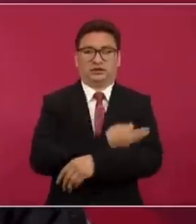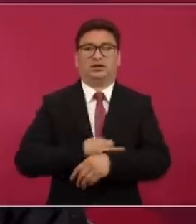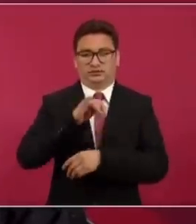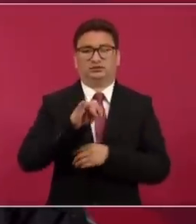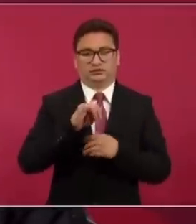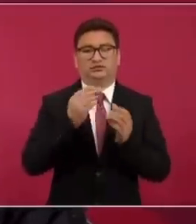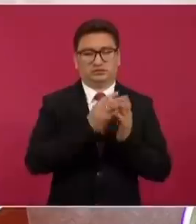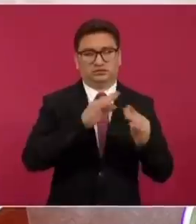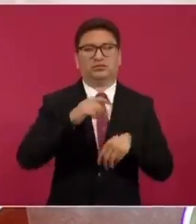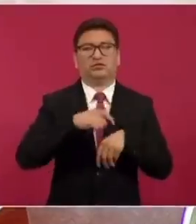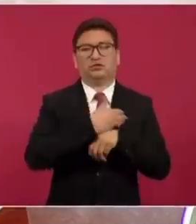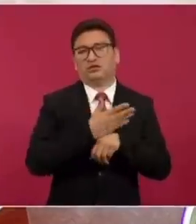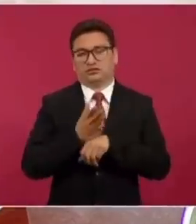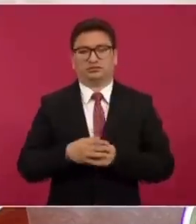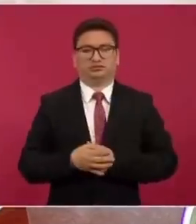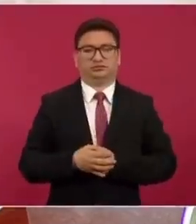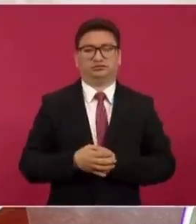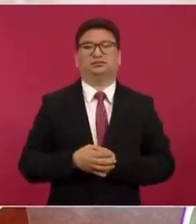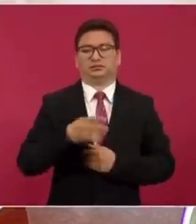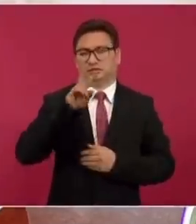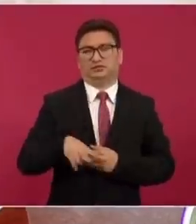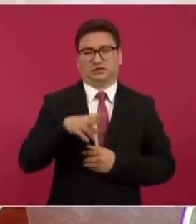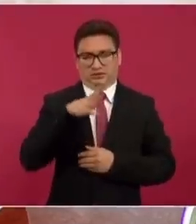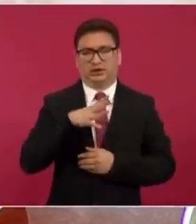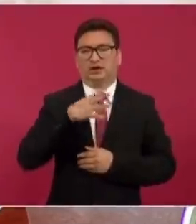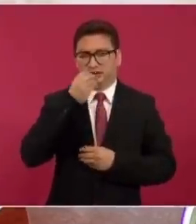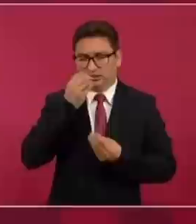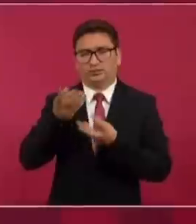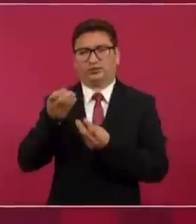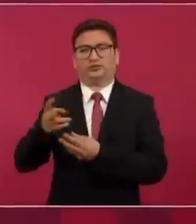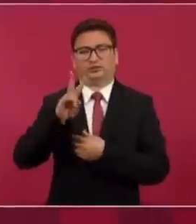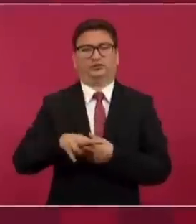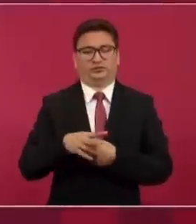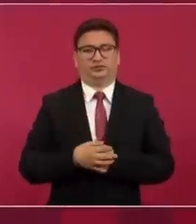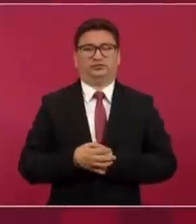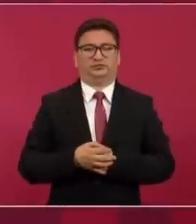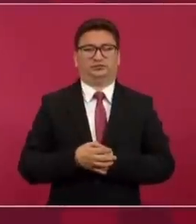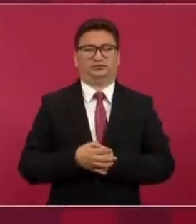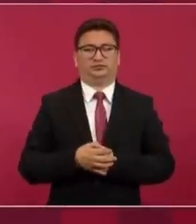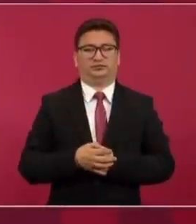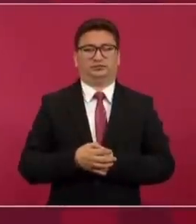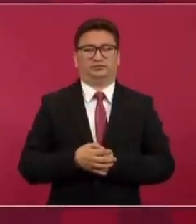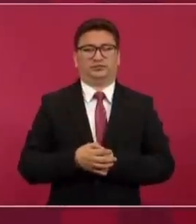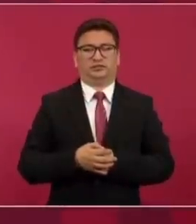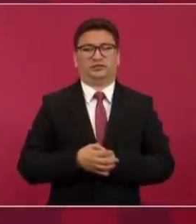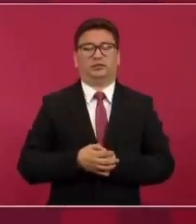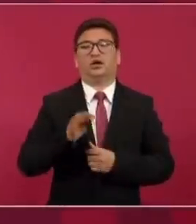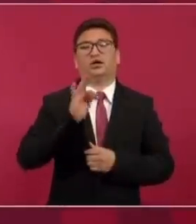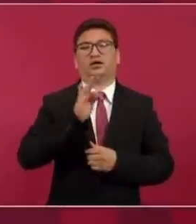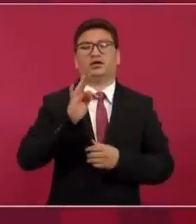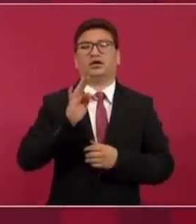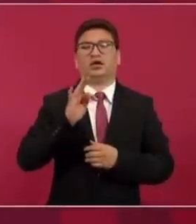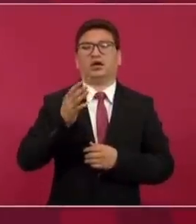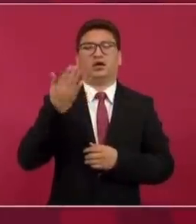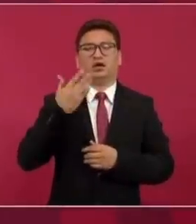tardes o se extendía el horario y que sí había alimentos para los niños en las escuelas, no sólo